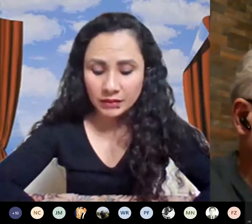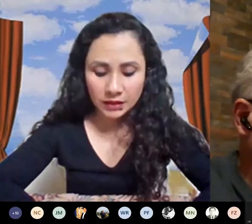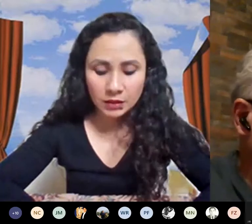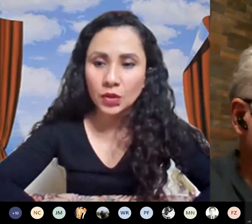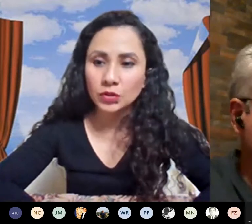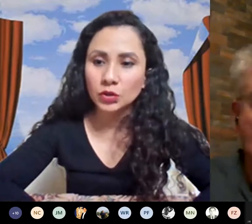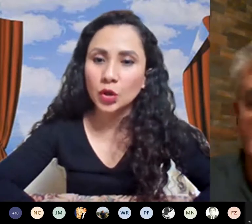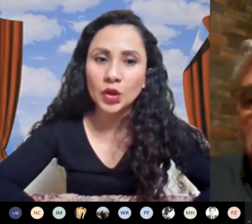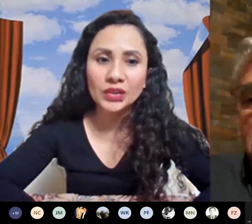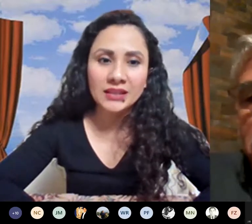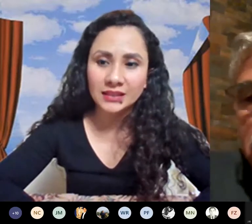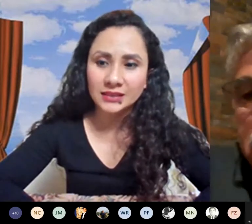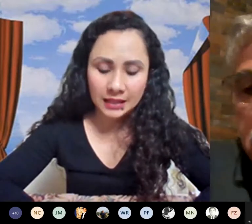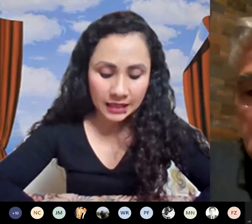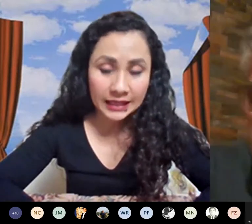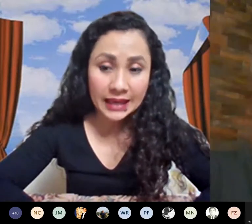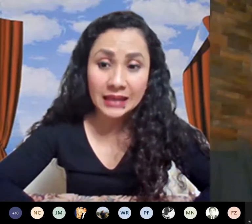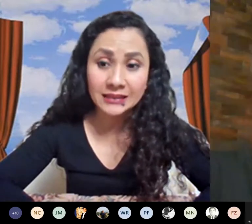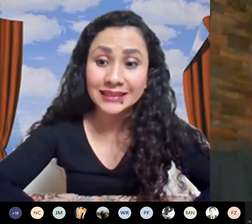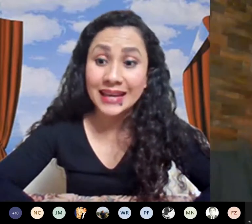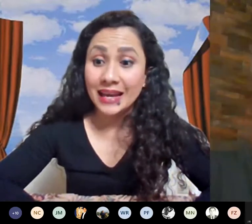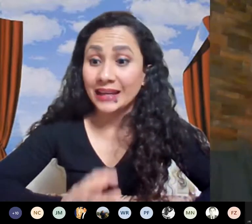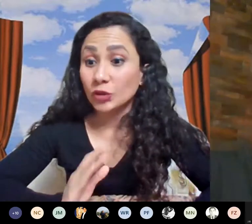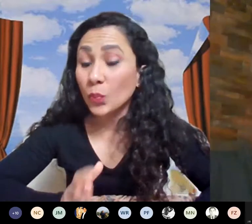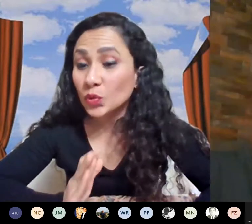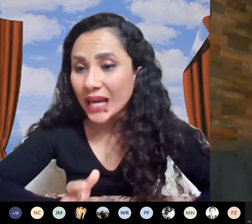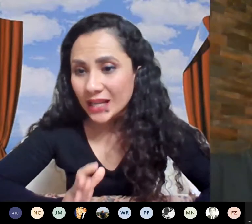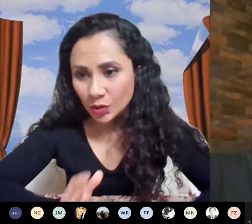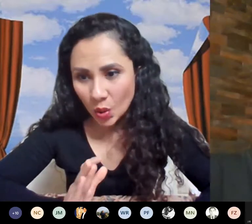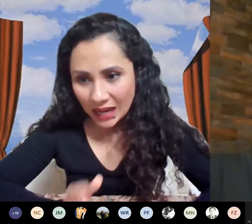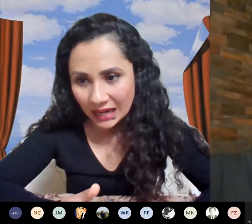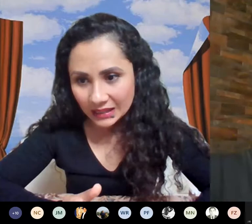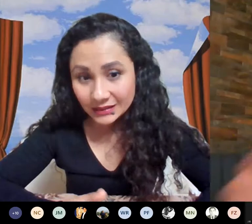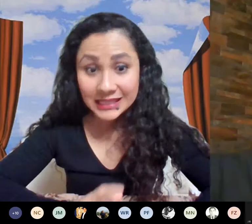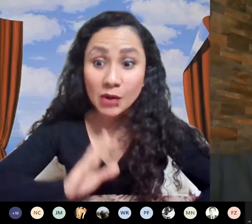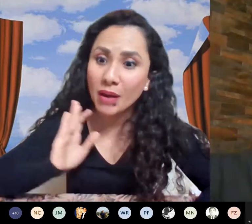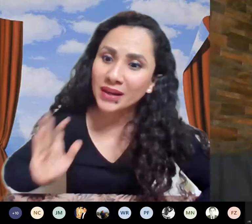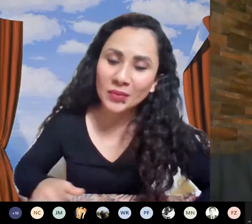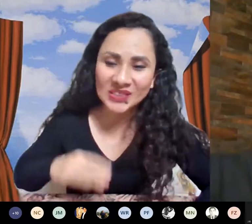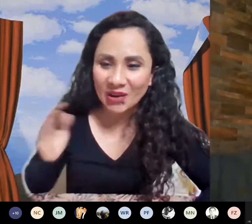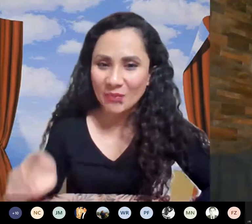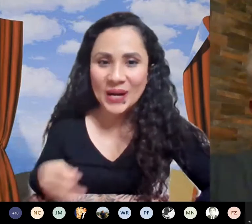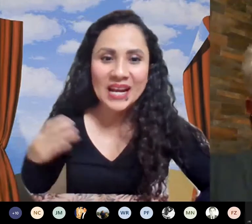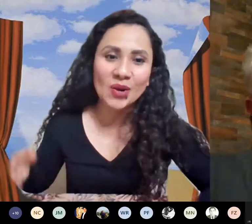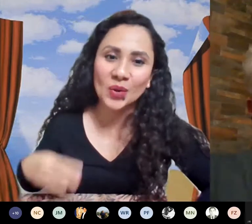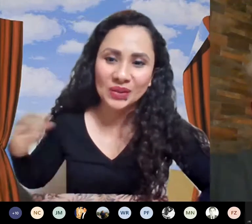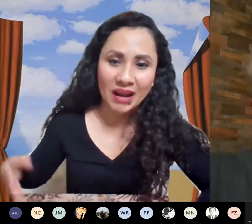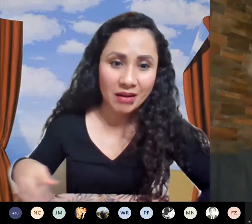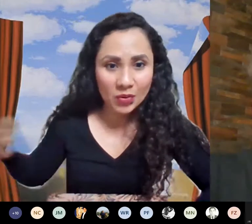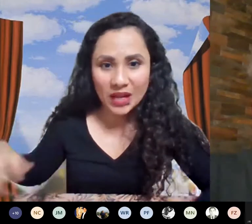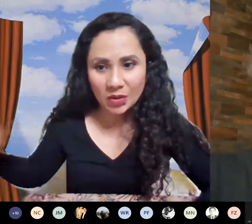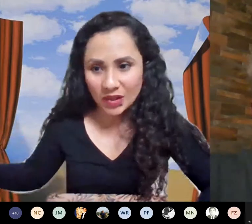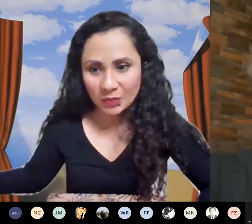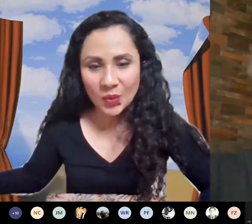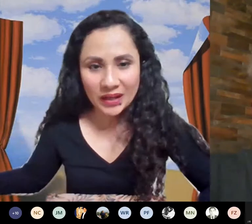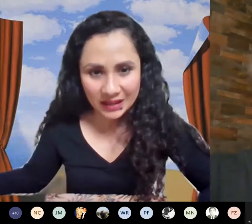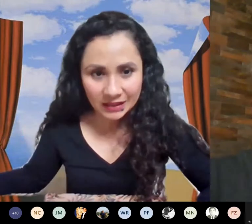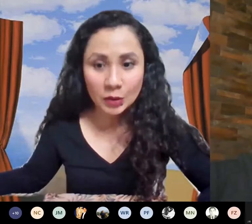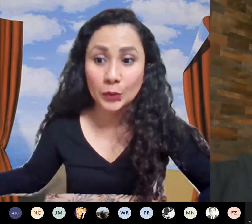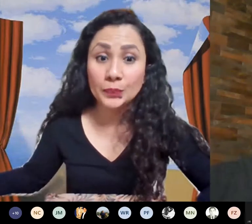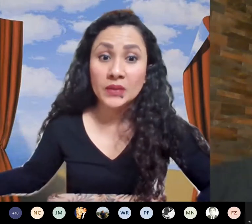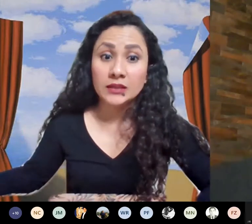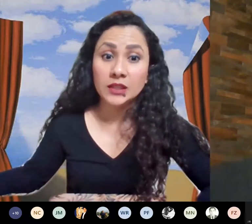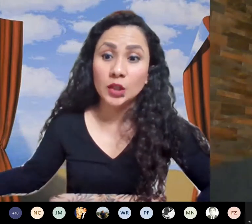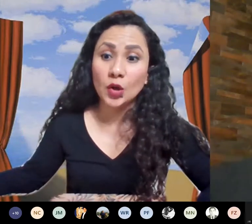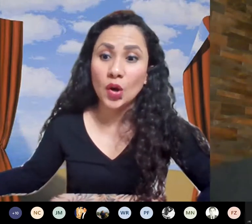muy competitivos con otras estrategias que son búsquedas locales ya no hablemos de compararlo contra un algoritmo